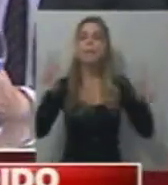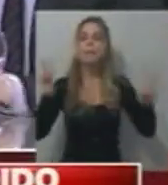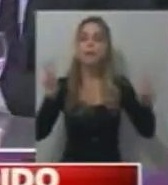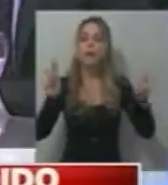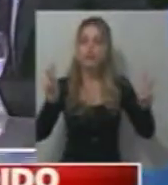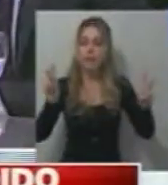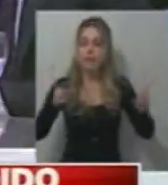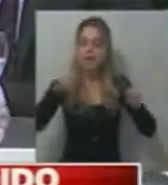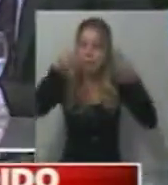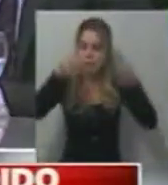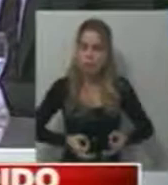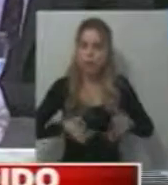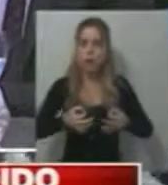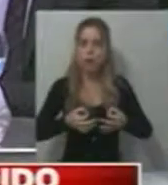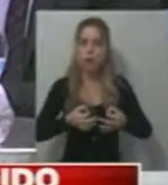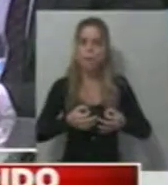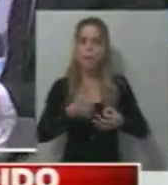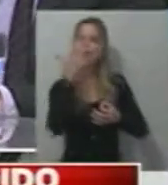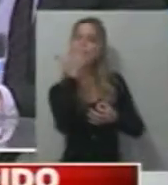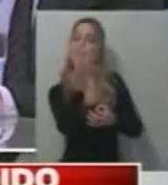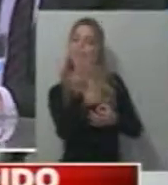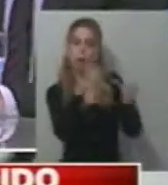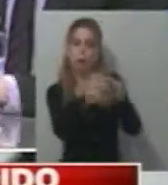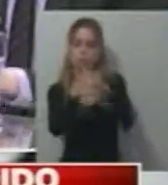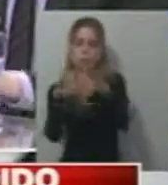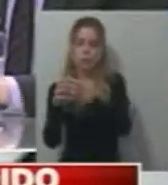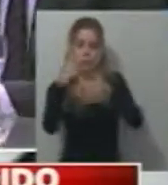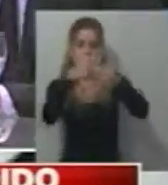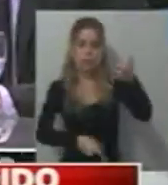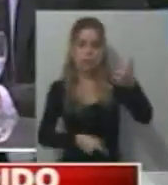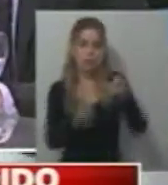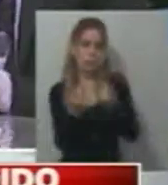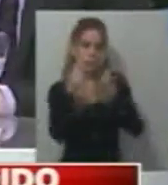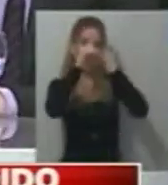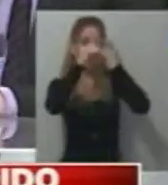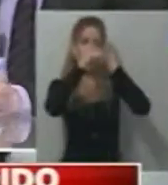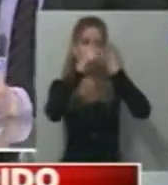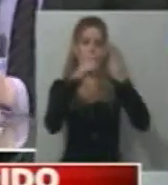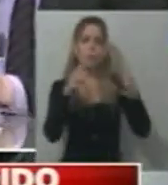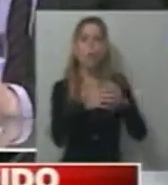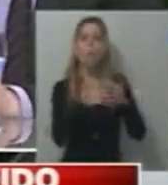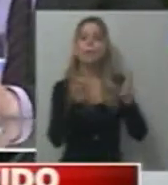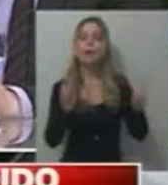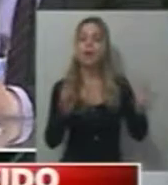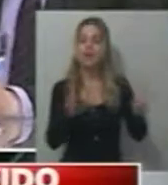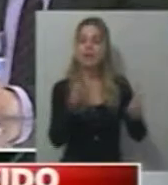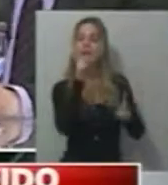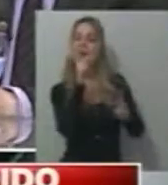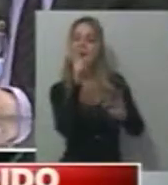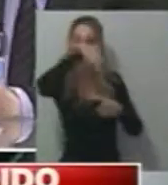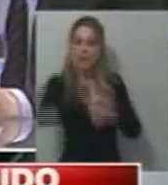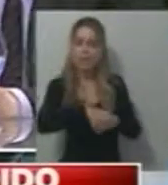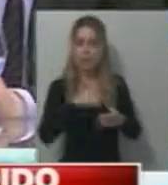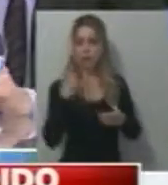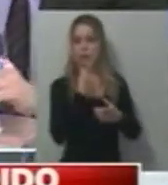Vos hoy tenés cinco peronismos, el primer peronismo que tenés es el peronismo kirchnerista puro, con Cristina Fernández de